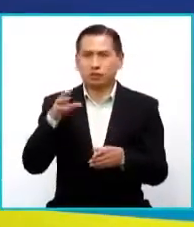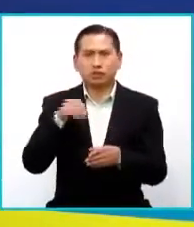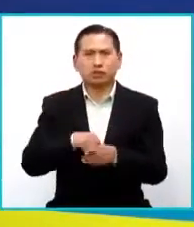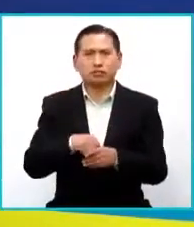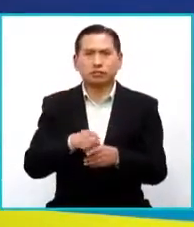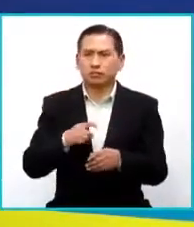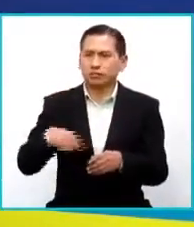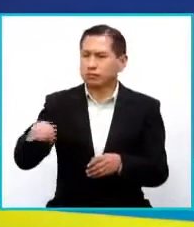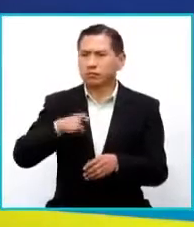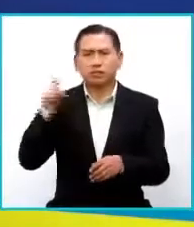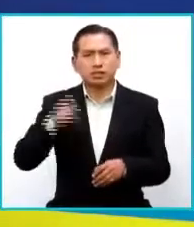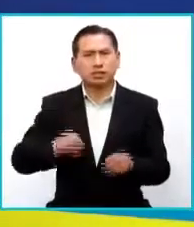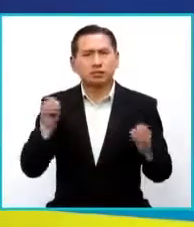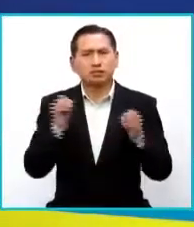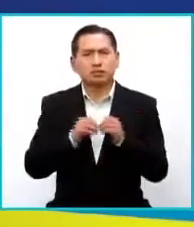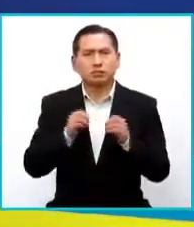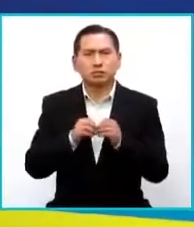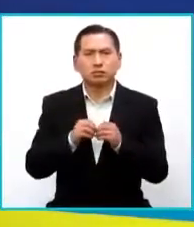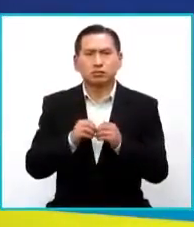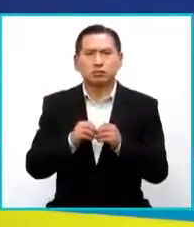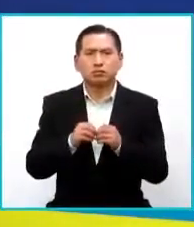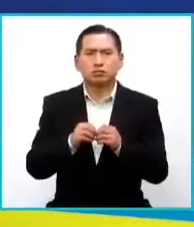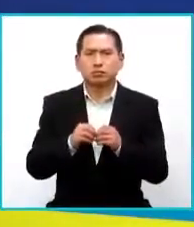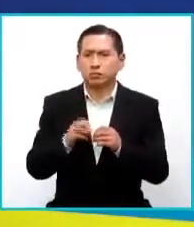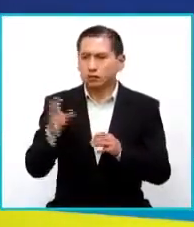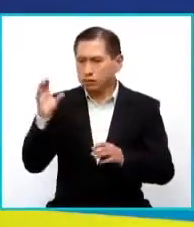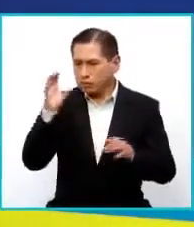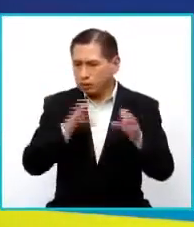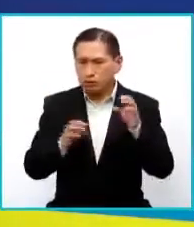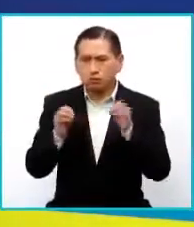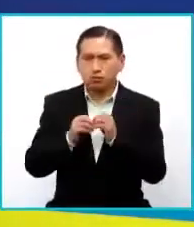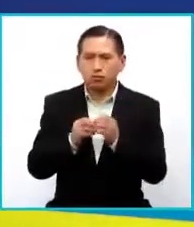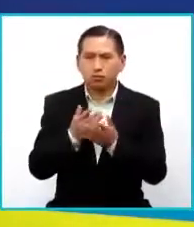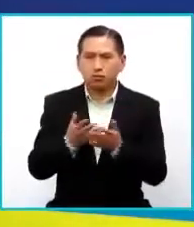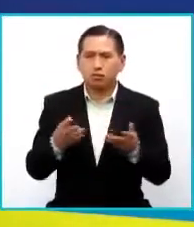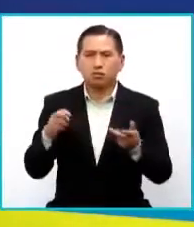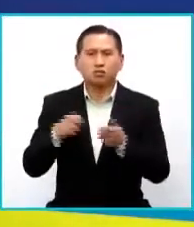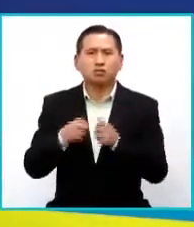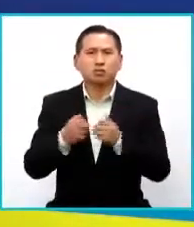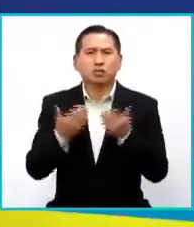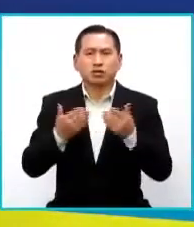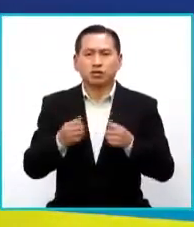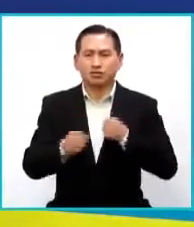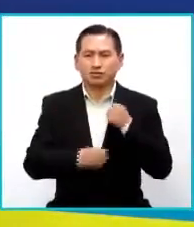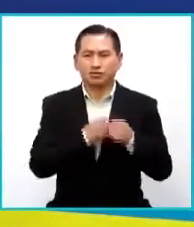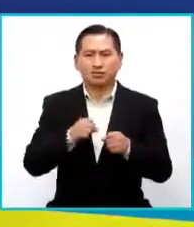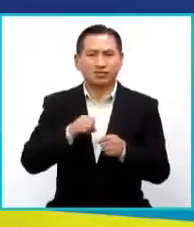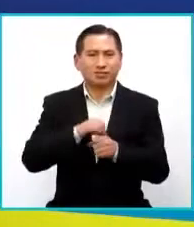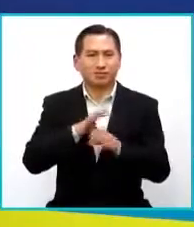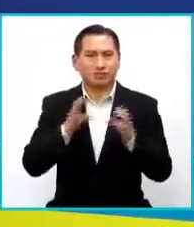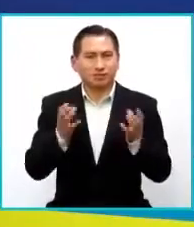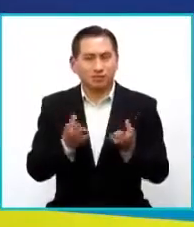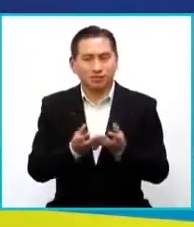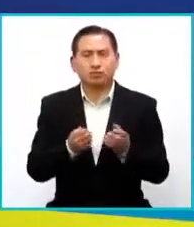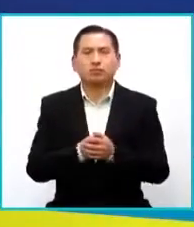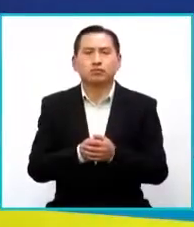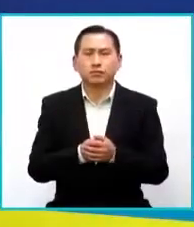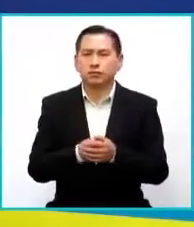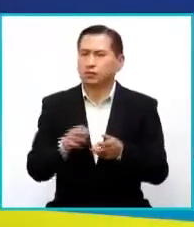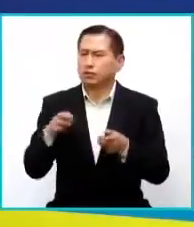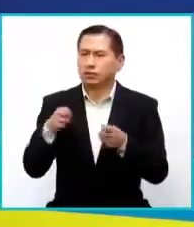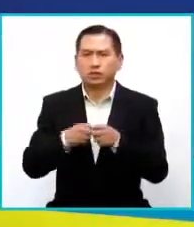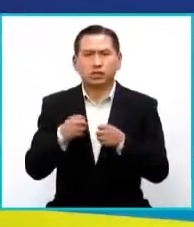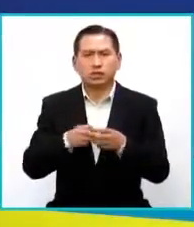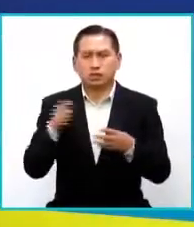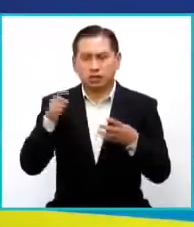cuando más necesitamos encontrarnos, precisamente por todas las consecuencias que estamos sufriendo de la pandemia y por lo que ha conllevado